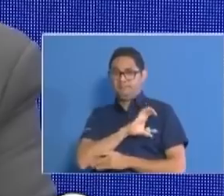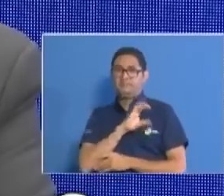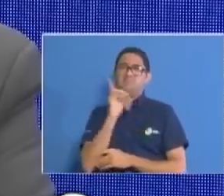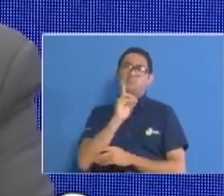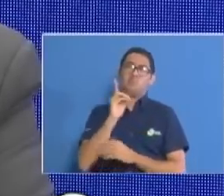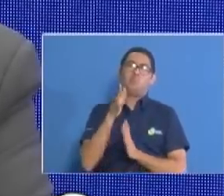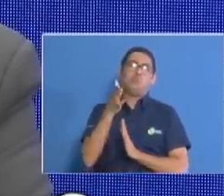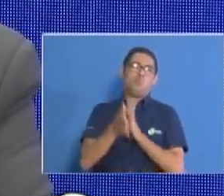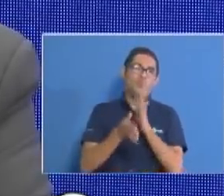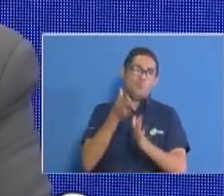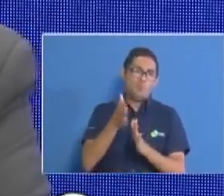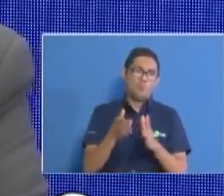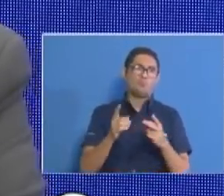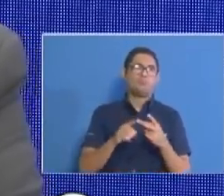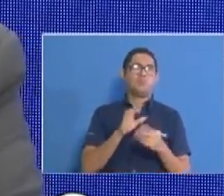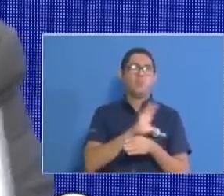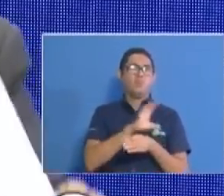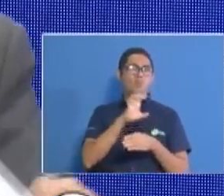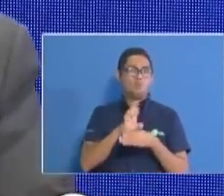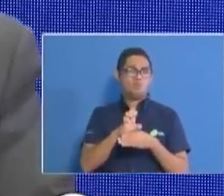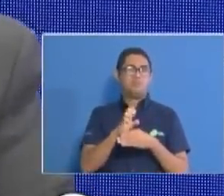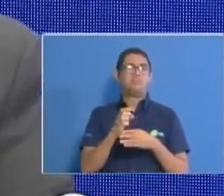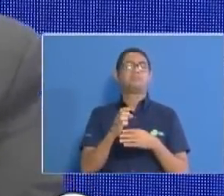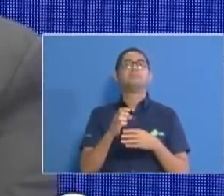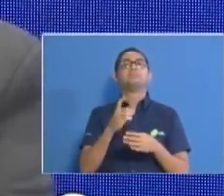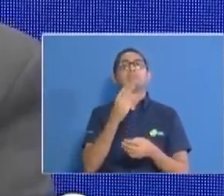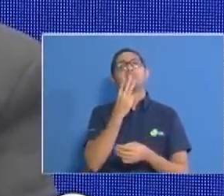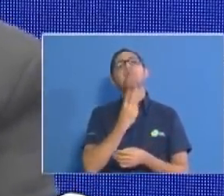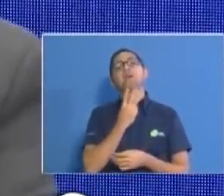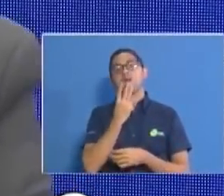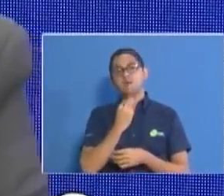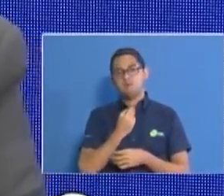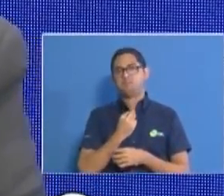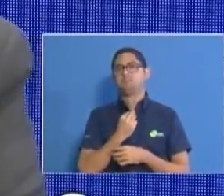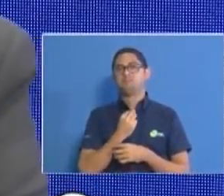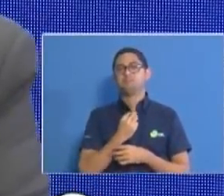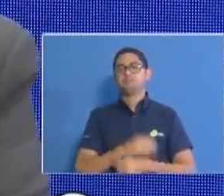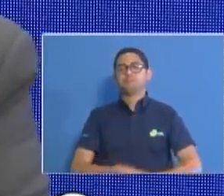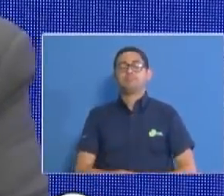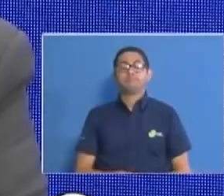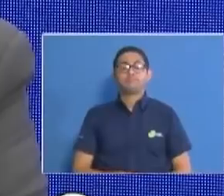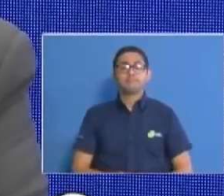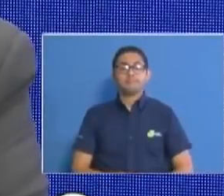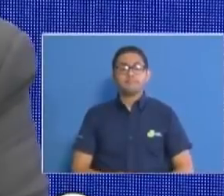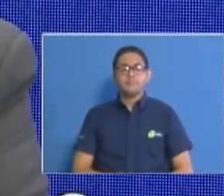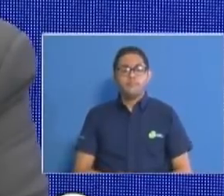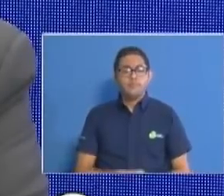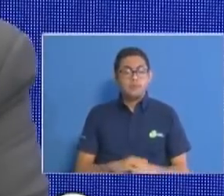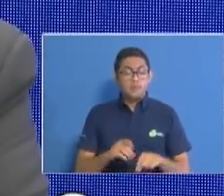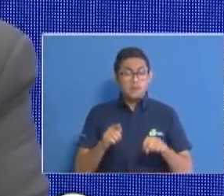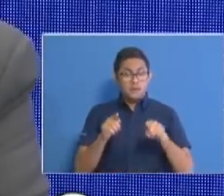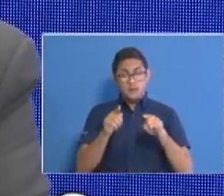de Colón Cocle y Darien de igual forma le damos a conocer la